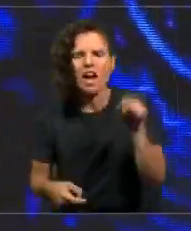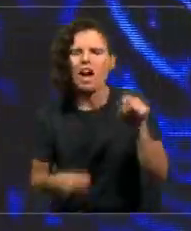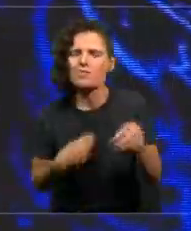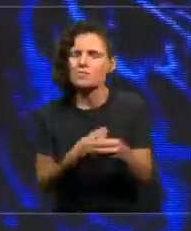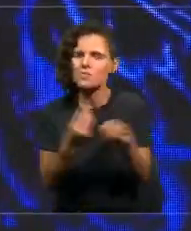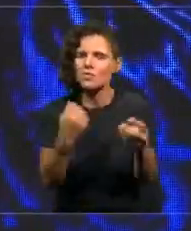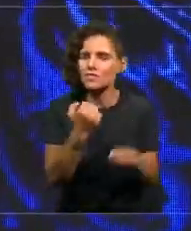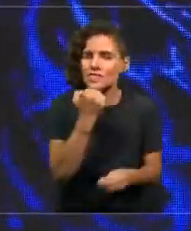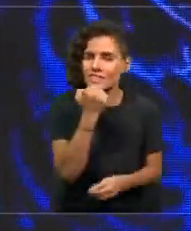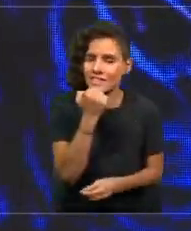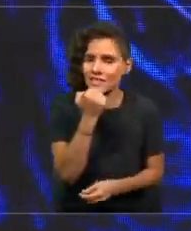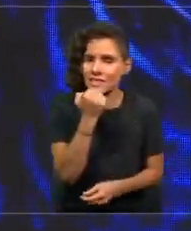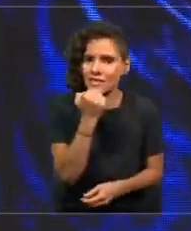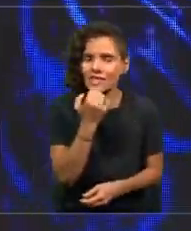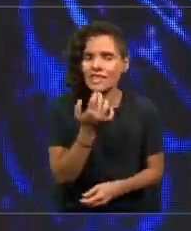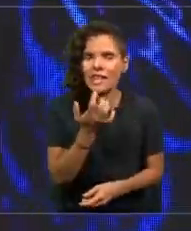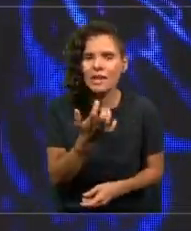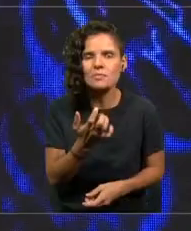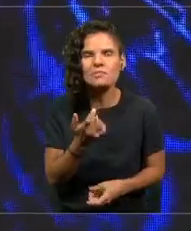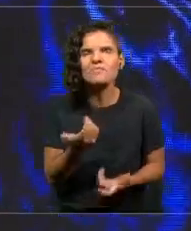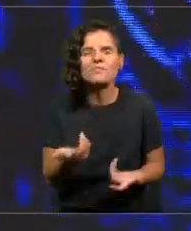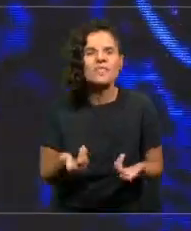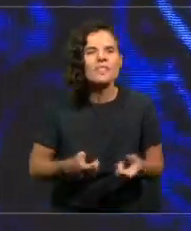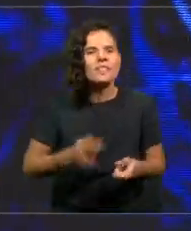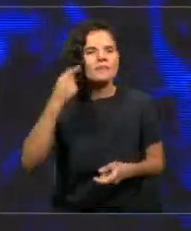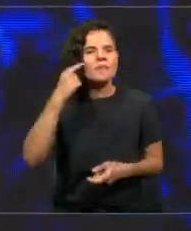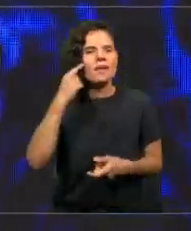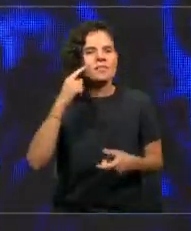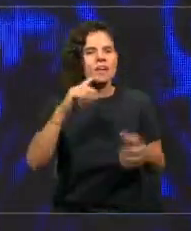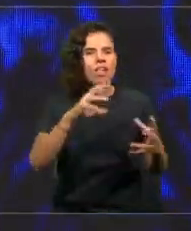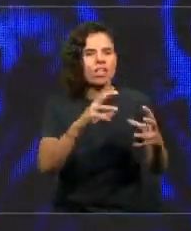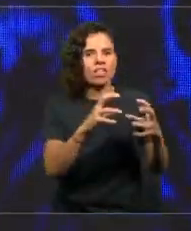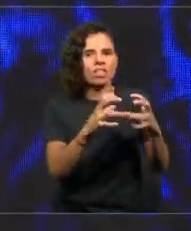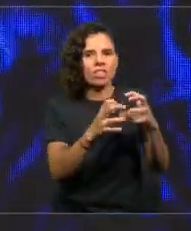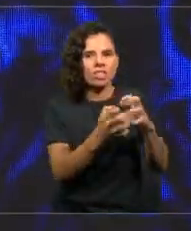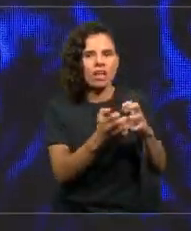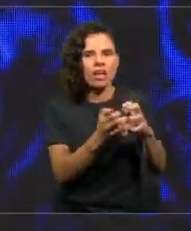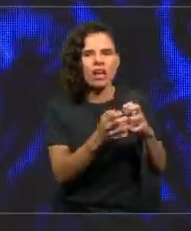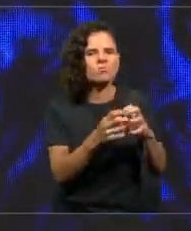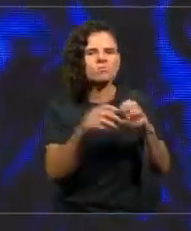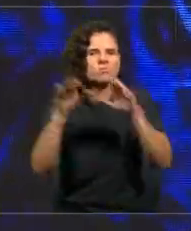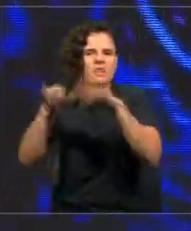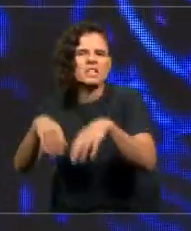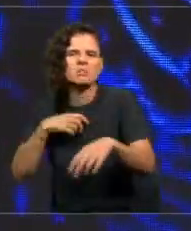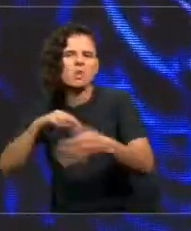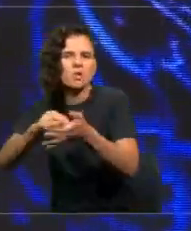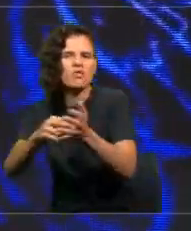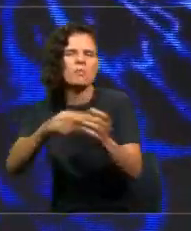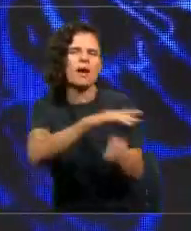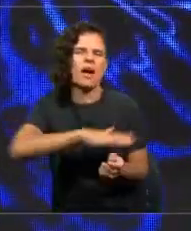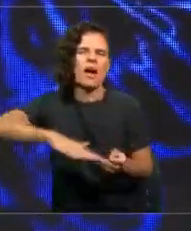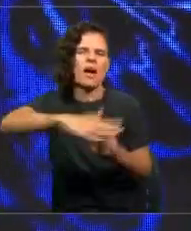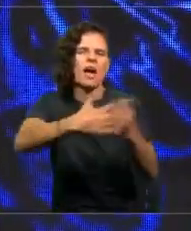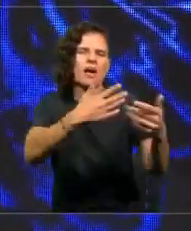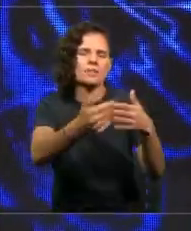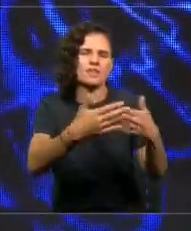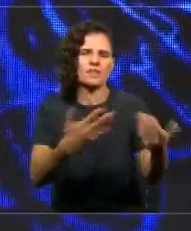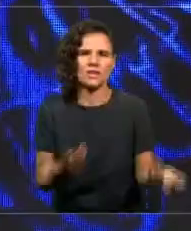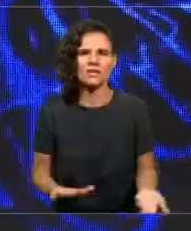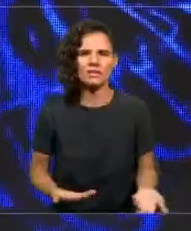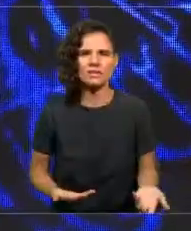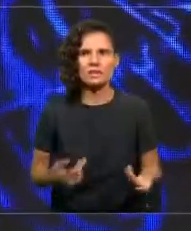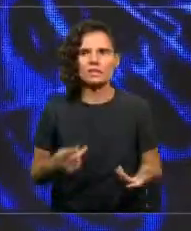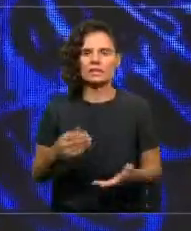Porque se cree que el cambio climático es exactamente lo mismo que los problemas ambientales. Y voy a tener que ir un poco más